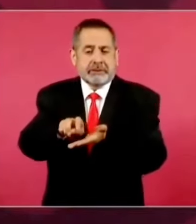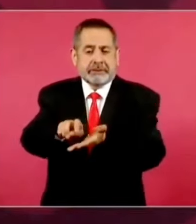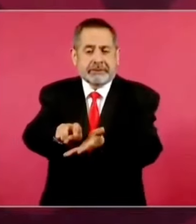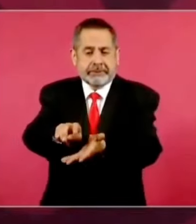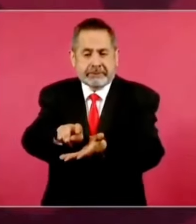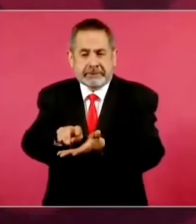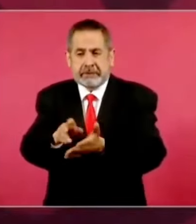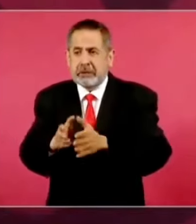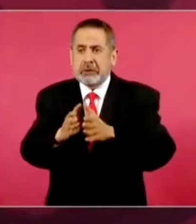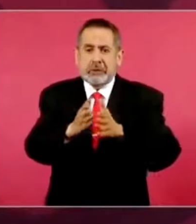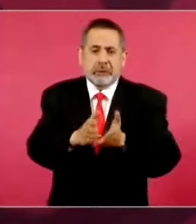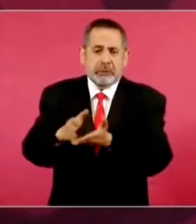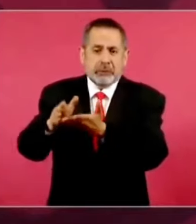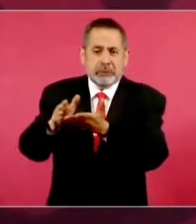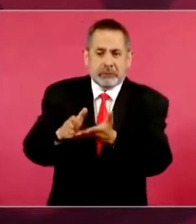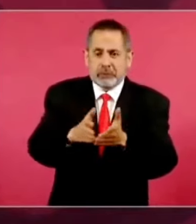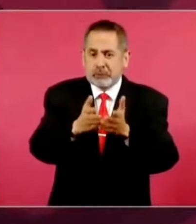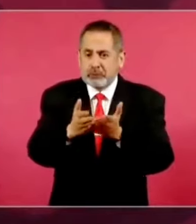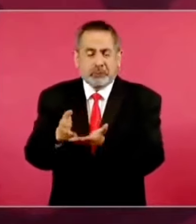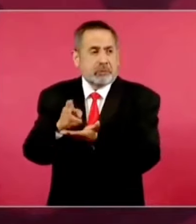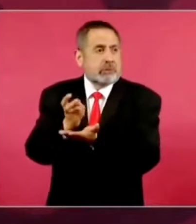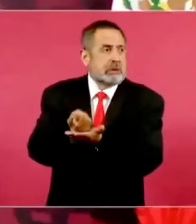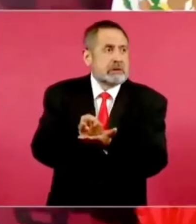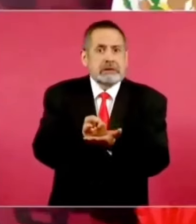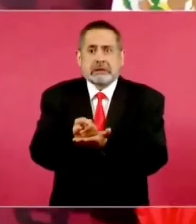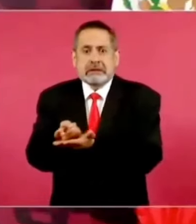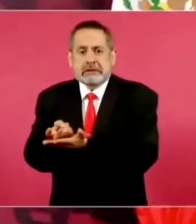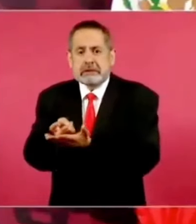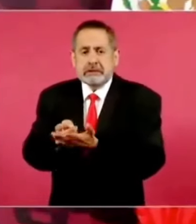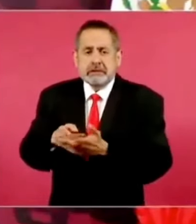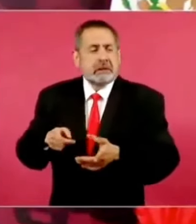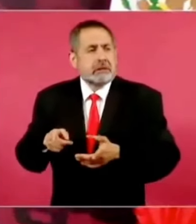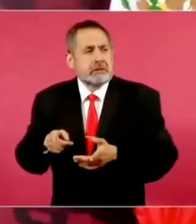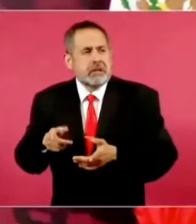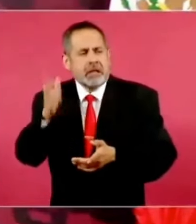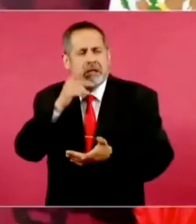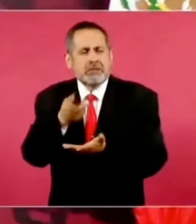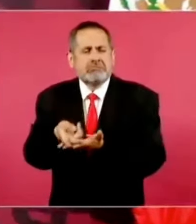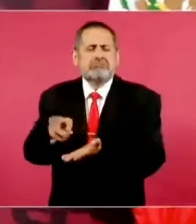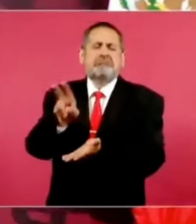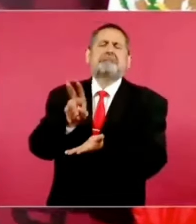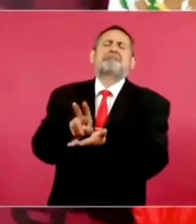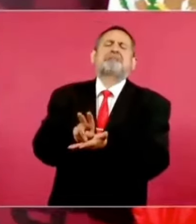sacudirse y a moverse la canoa y decide acostarse.